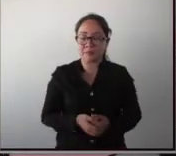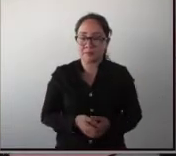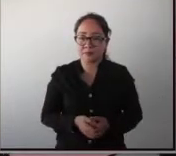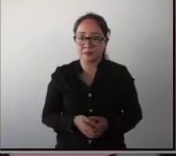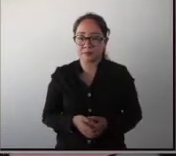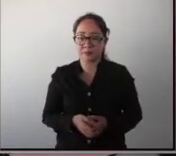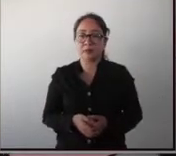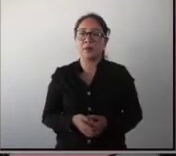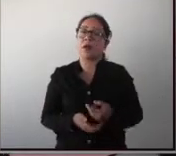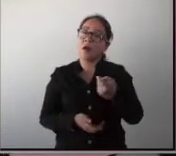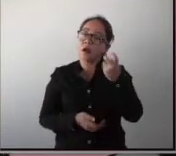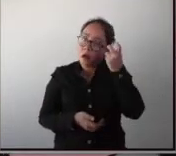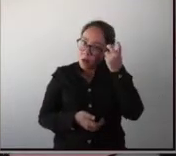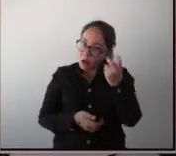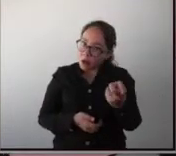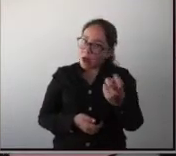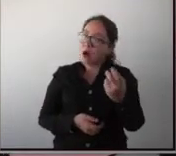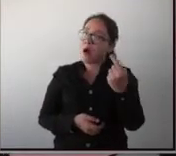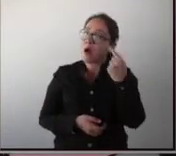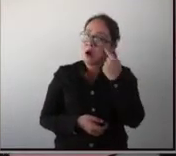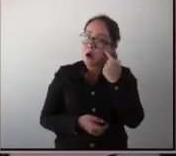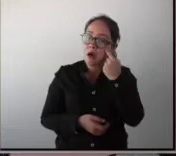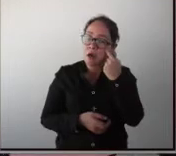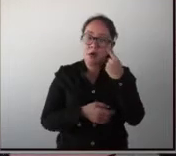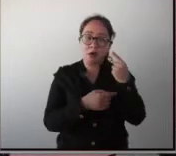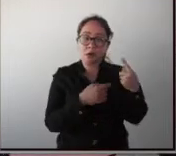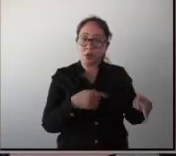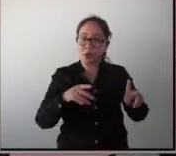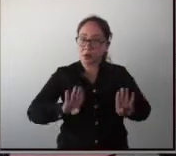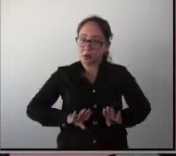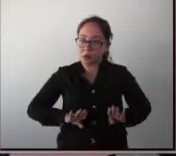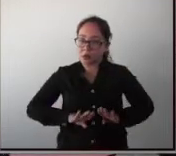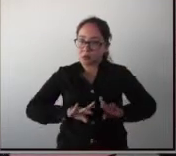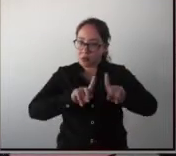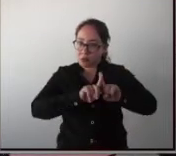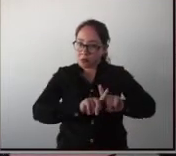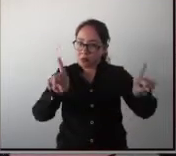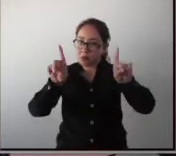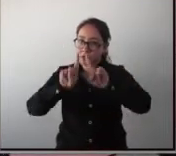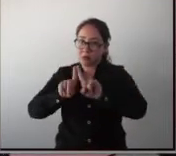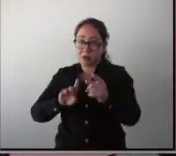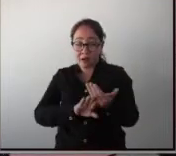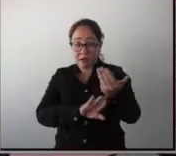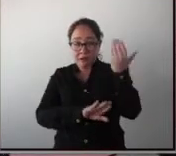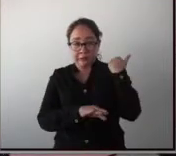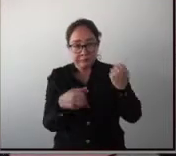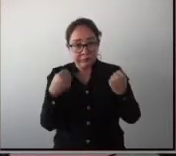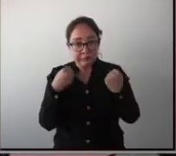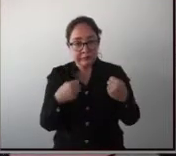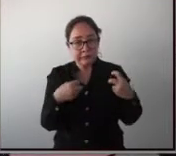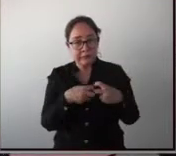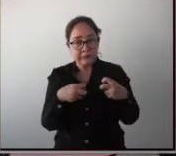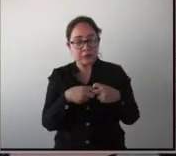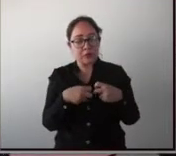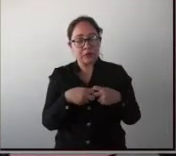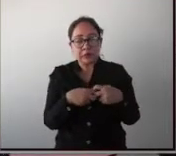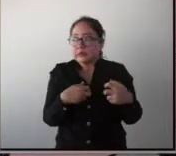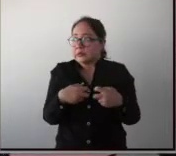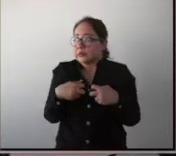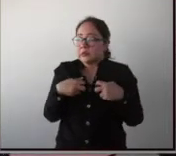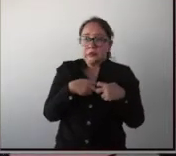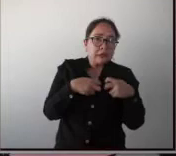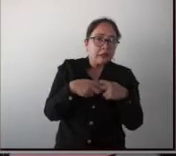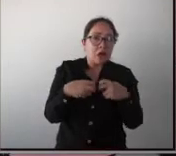permitió ver que tenían muchos cambios de conducta. Niños que eran muy nerviosos, se les bajó el nivel de